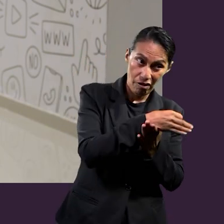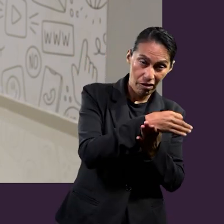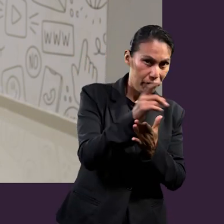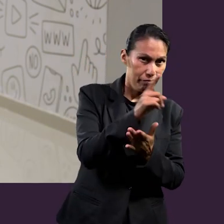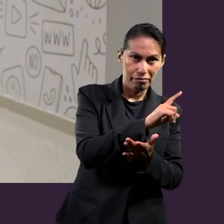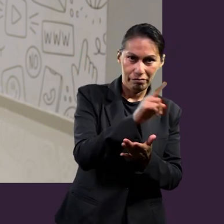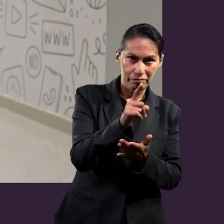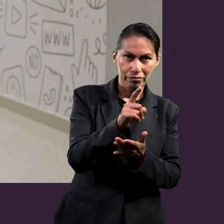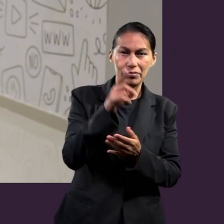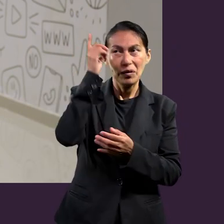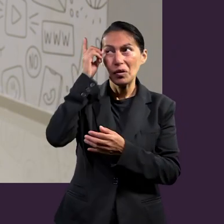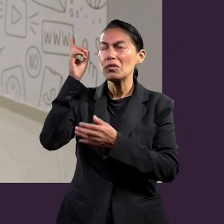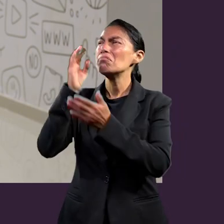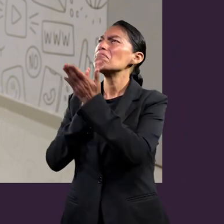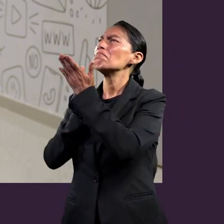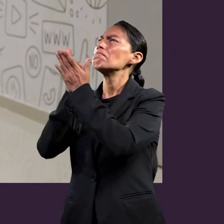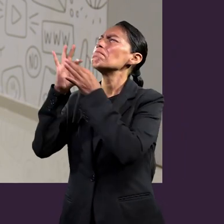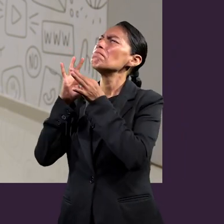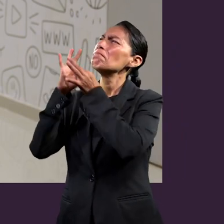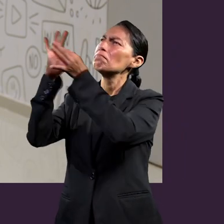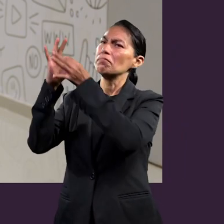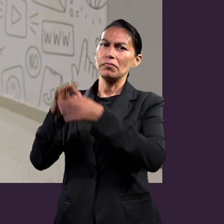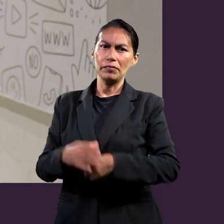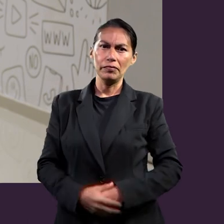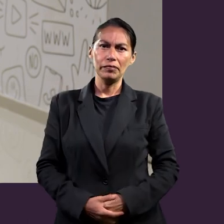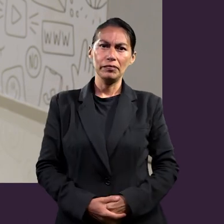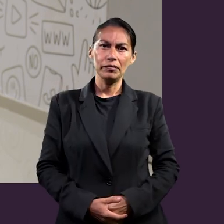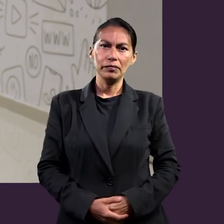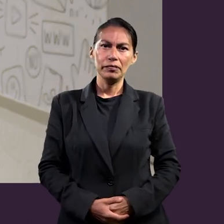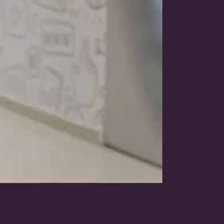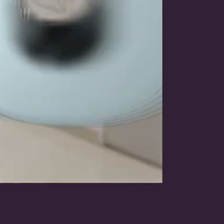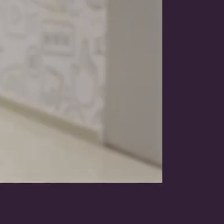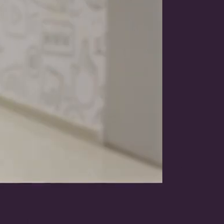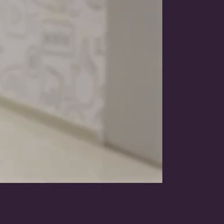usando la figura matrimonio, a otro esposo.